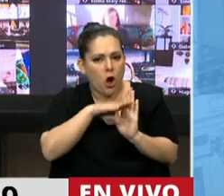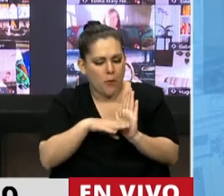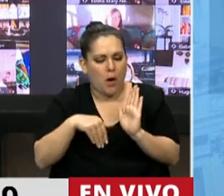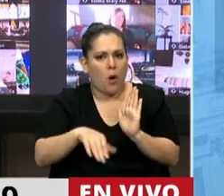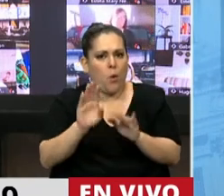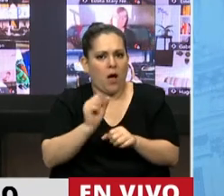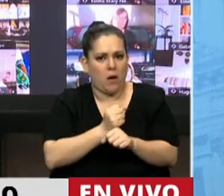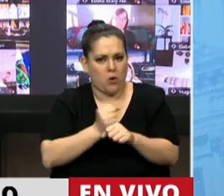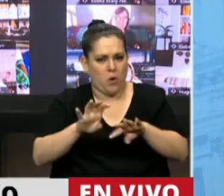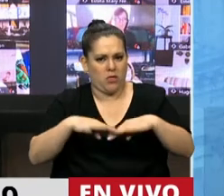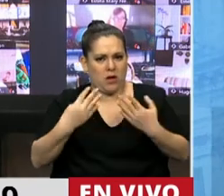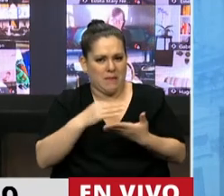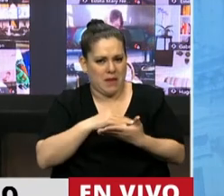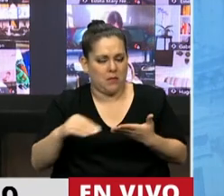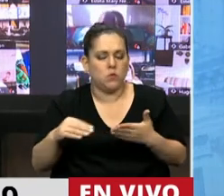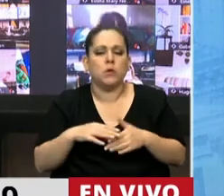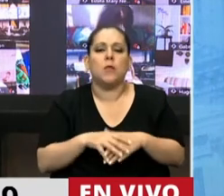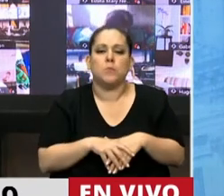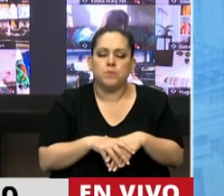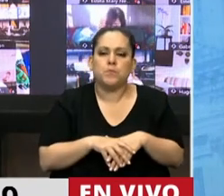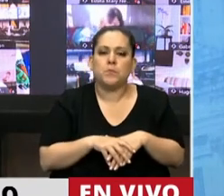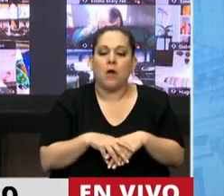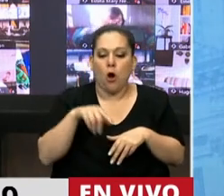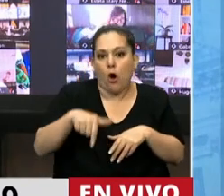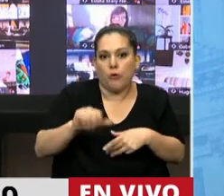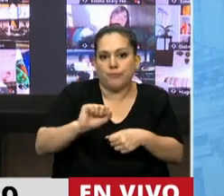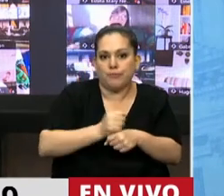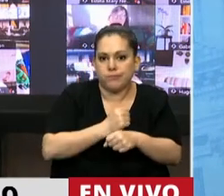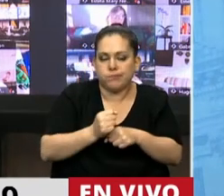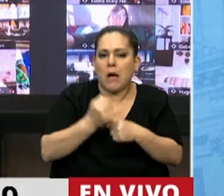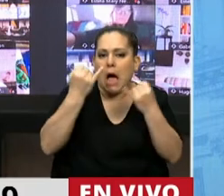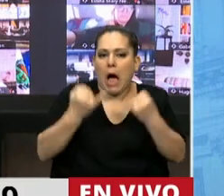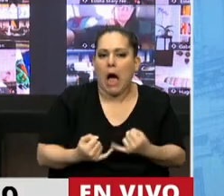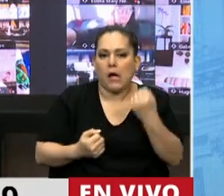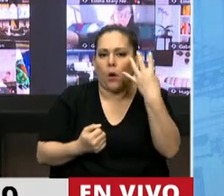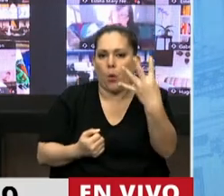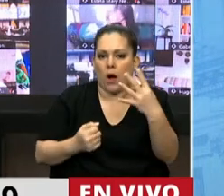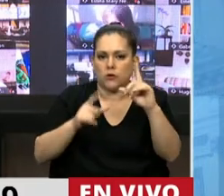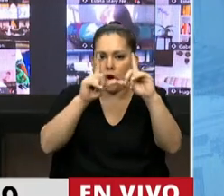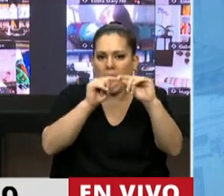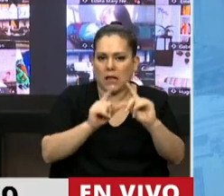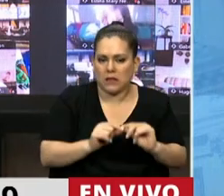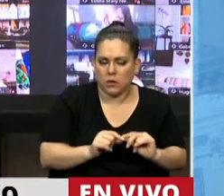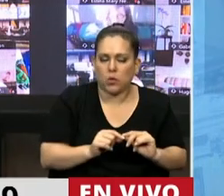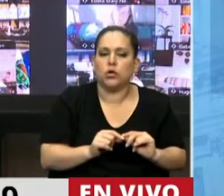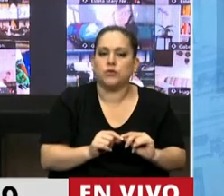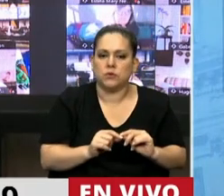por esta Cámara de Diputados, esta media sanción tiene cuatro artículos, en los cuales cada uno